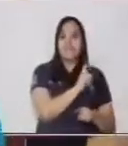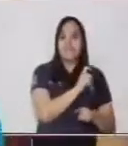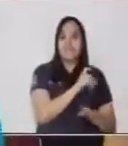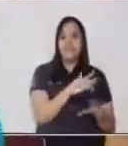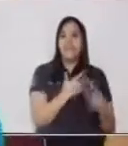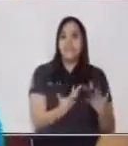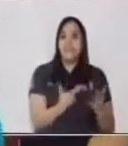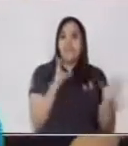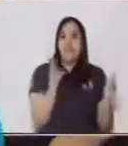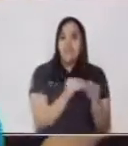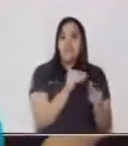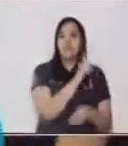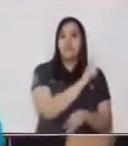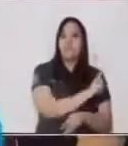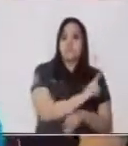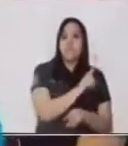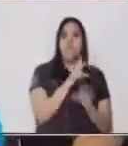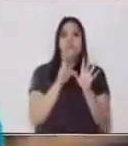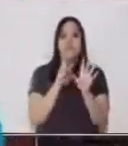100, 78.